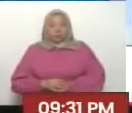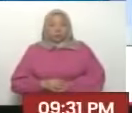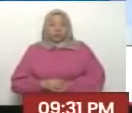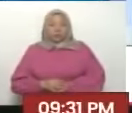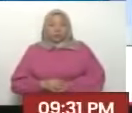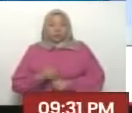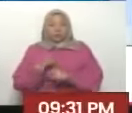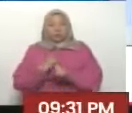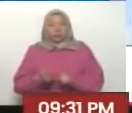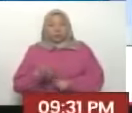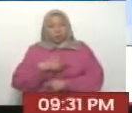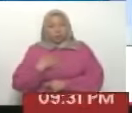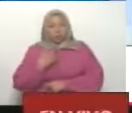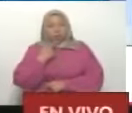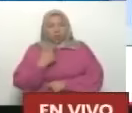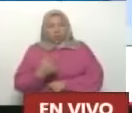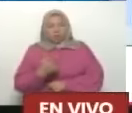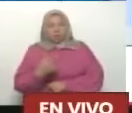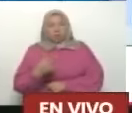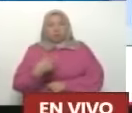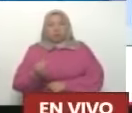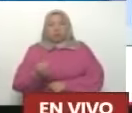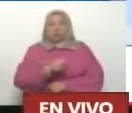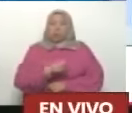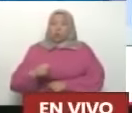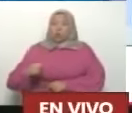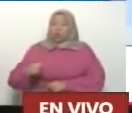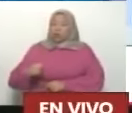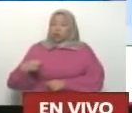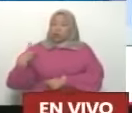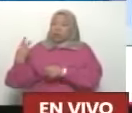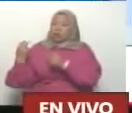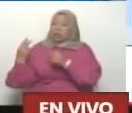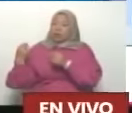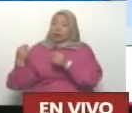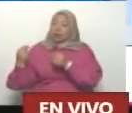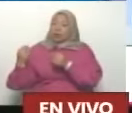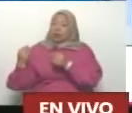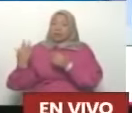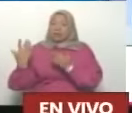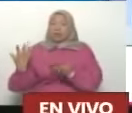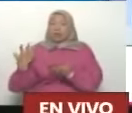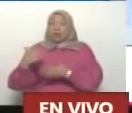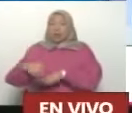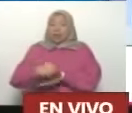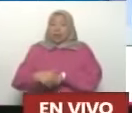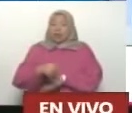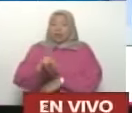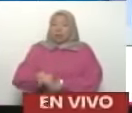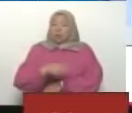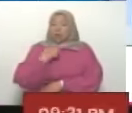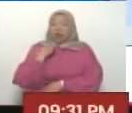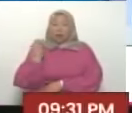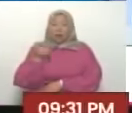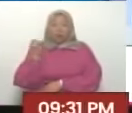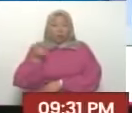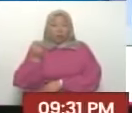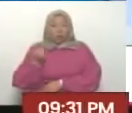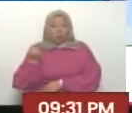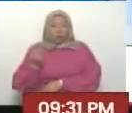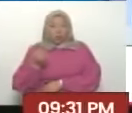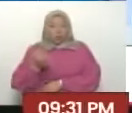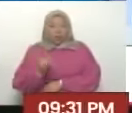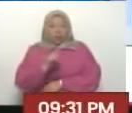Pero yo pudiera decir, además, que no solo la esperanza está en la calle. La juventud está en la calle.